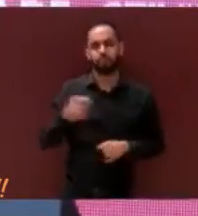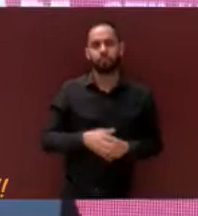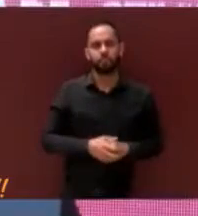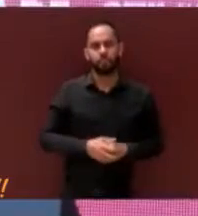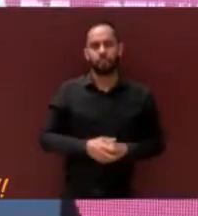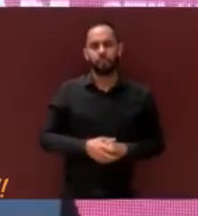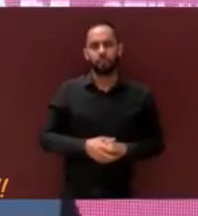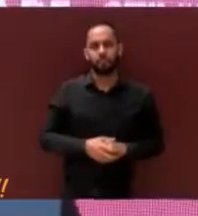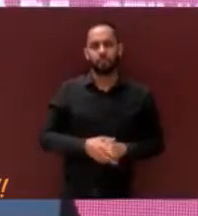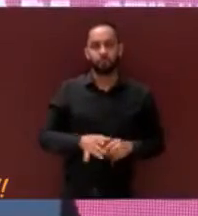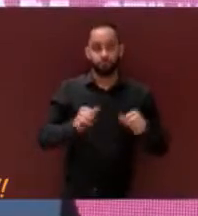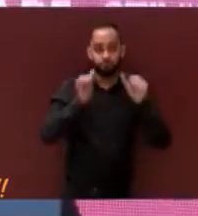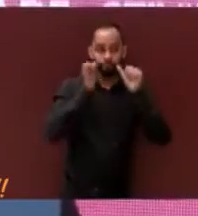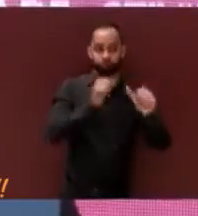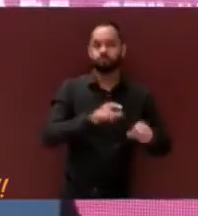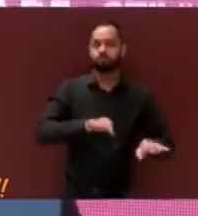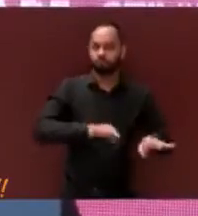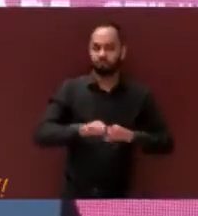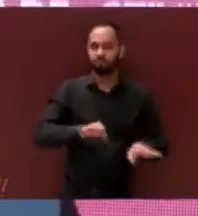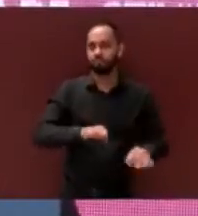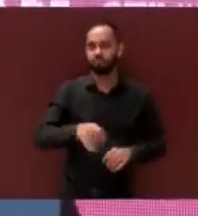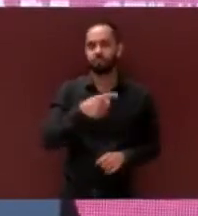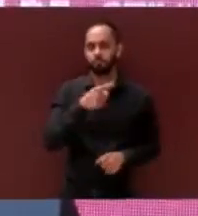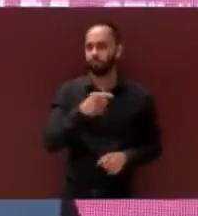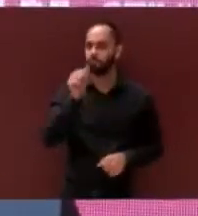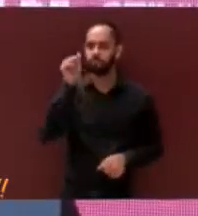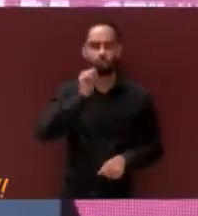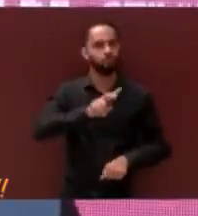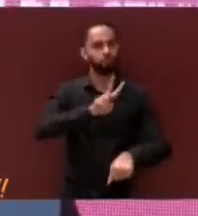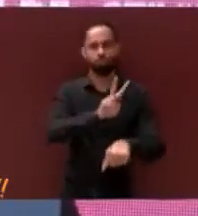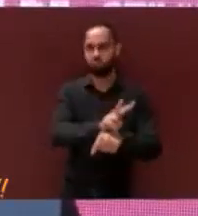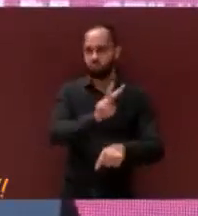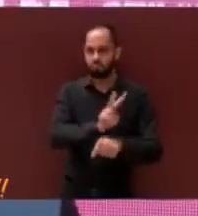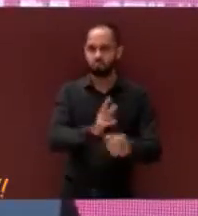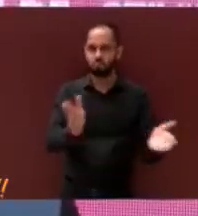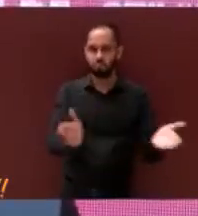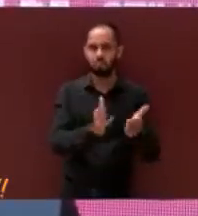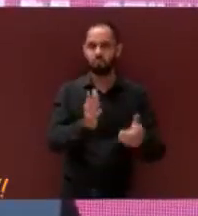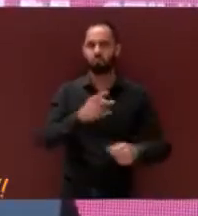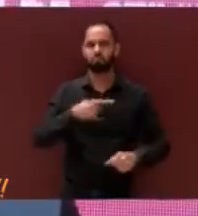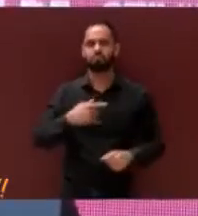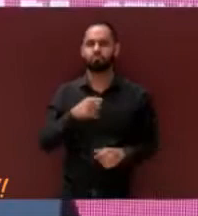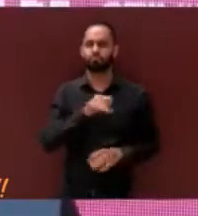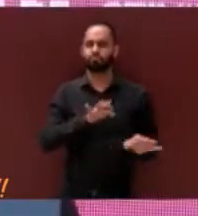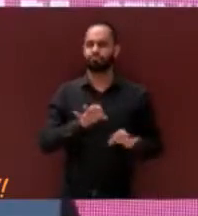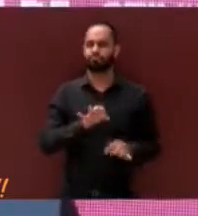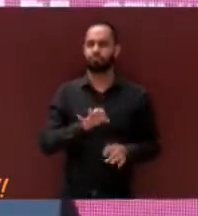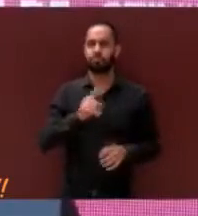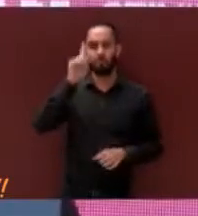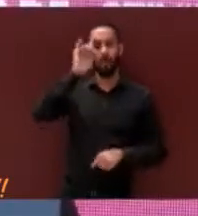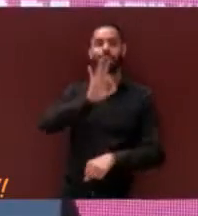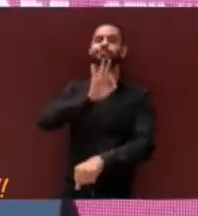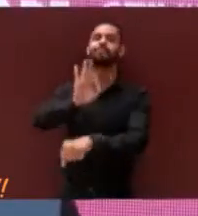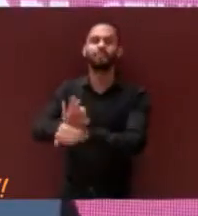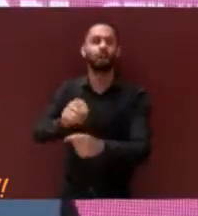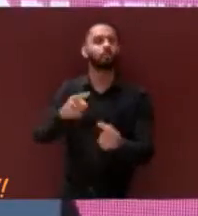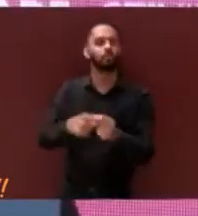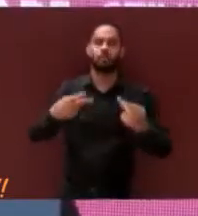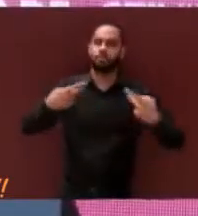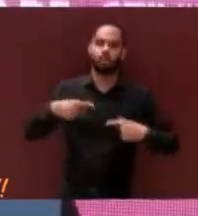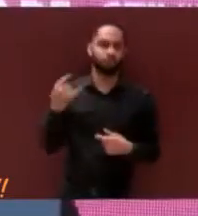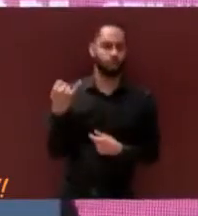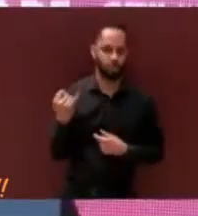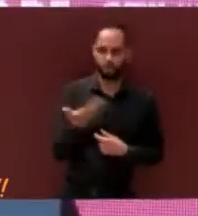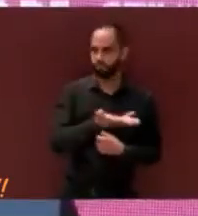labor cotidiana, siempre vigilando y procurando el trato digno a los tijuanenses aún bajo